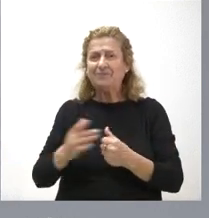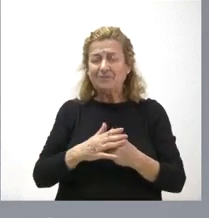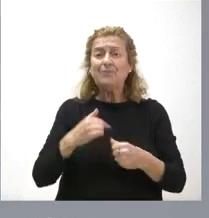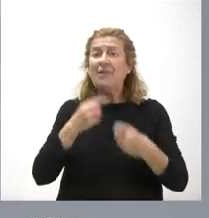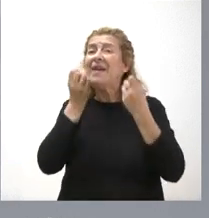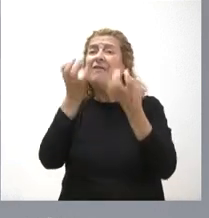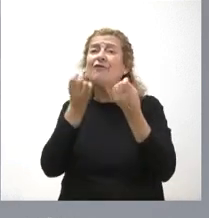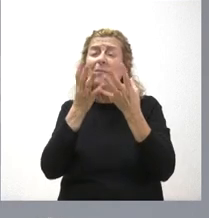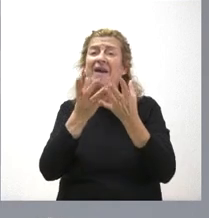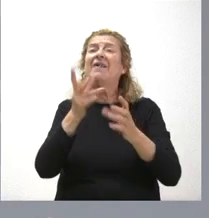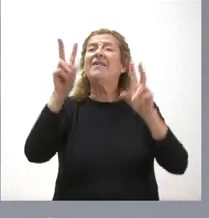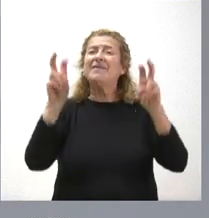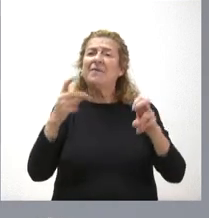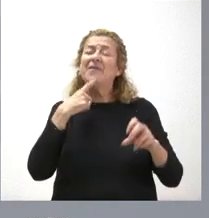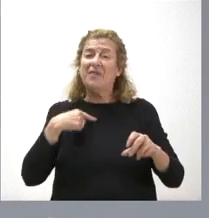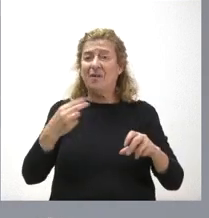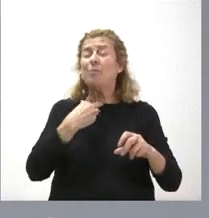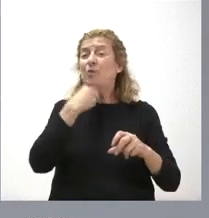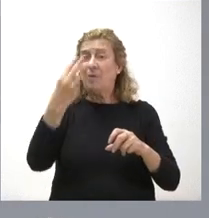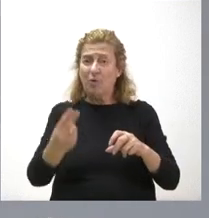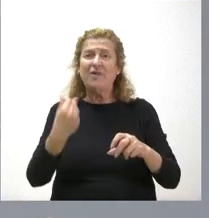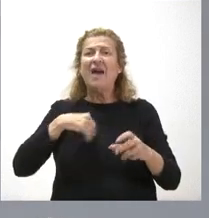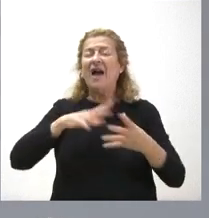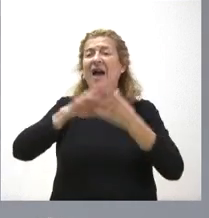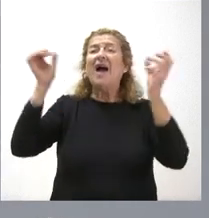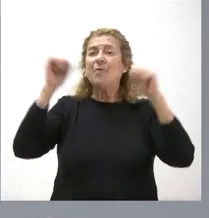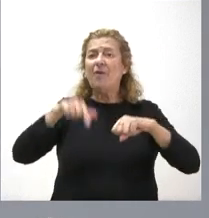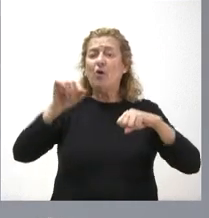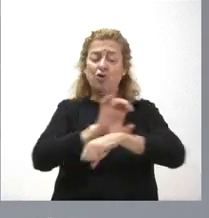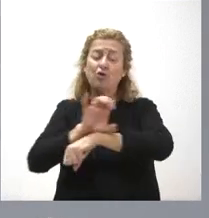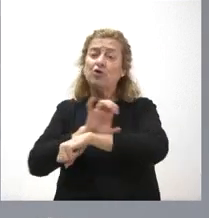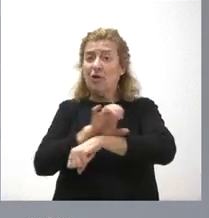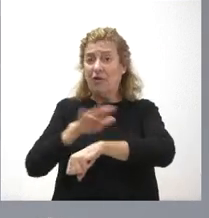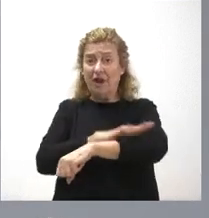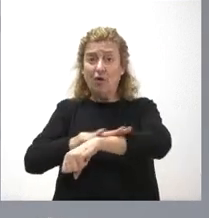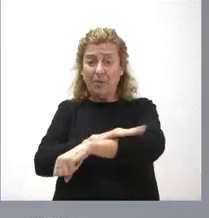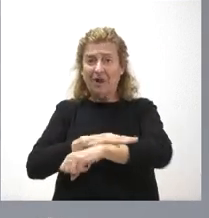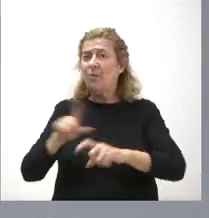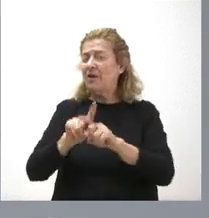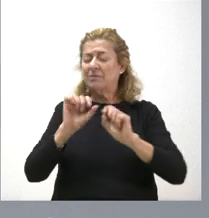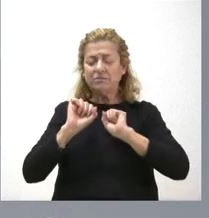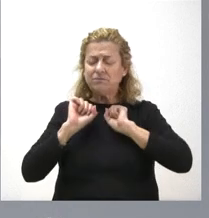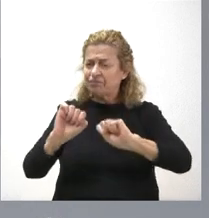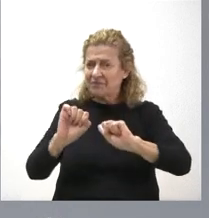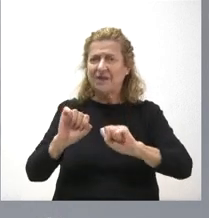Informar sobre lo que decía el portavoz. Hemos aprobado hoy en Consejo de Gobierno el blindaje de los servicios sociales de esta